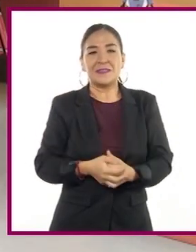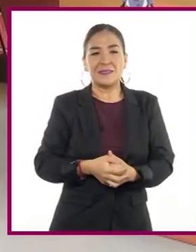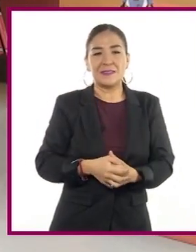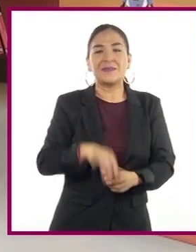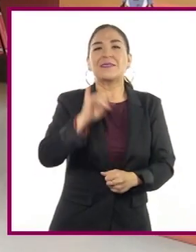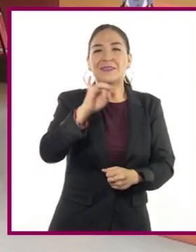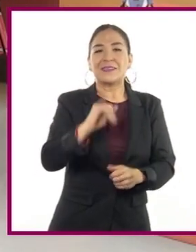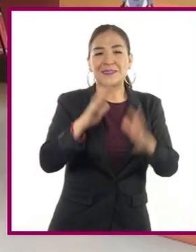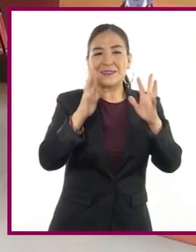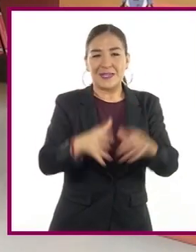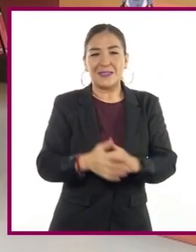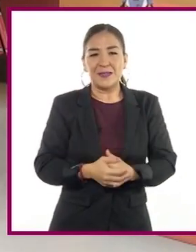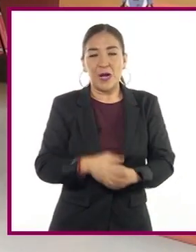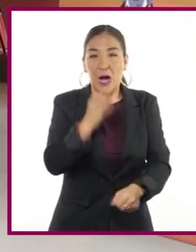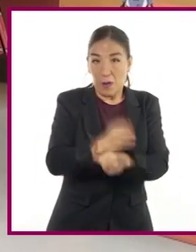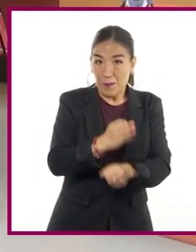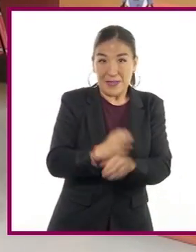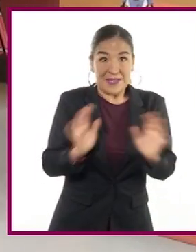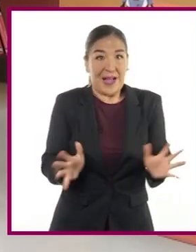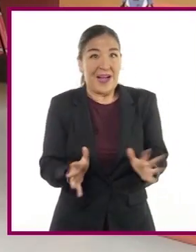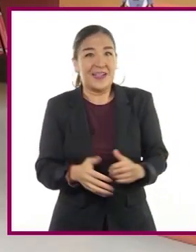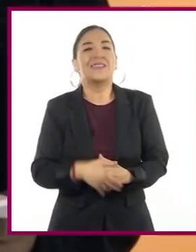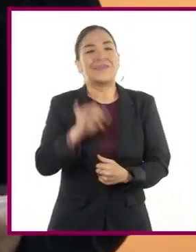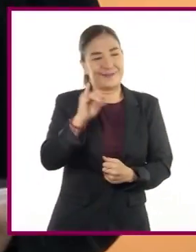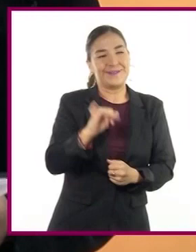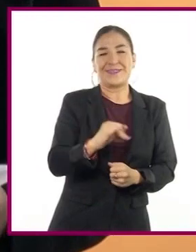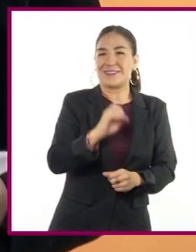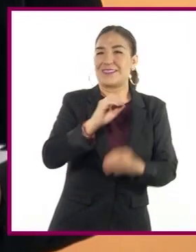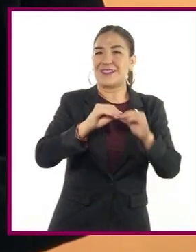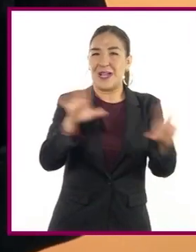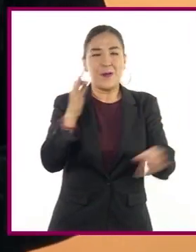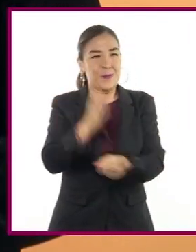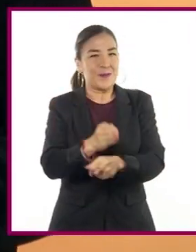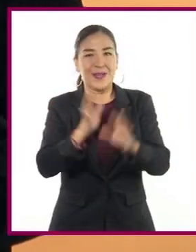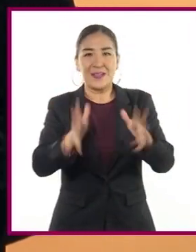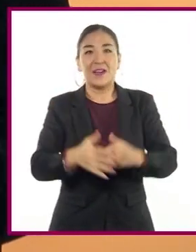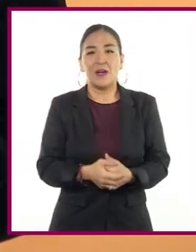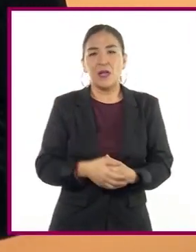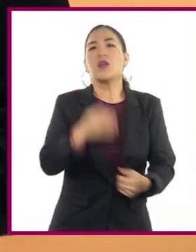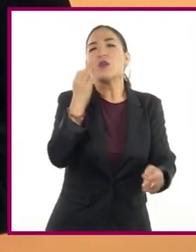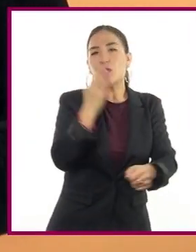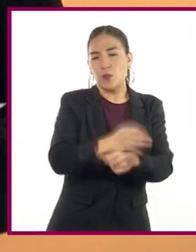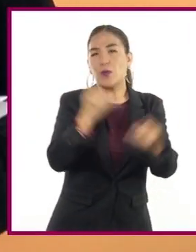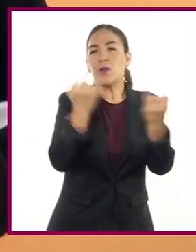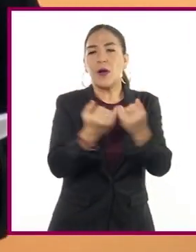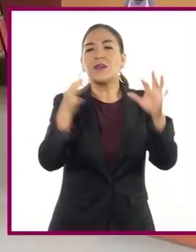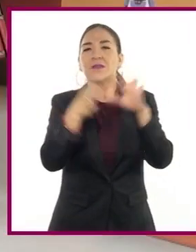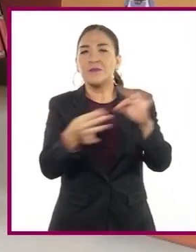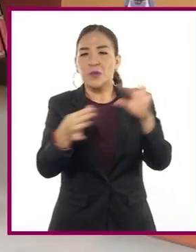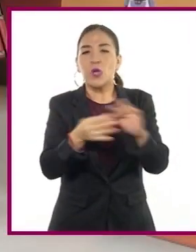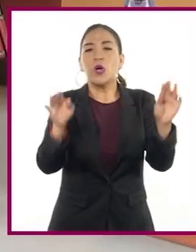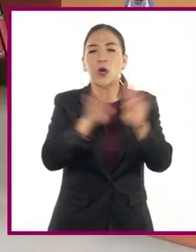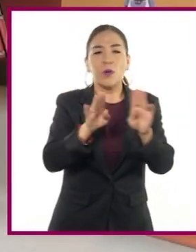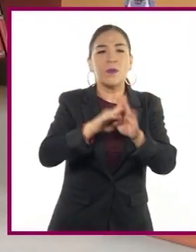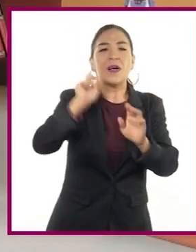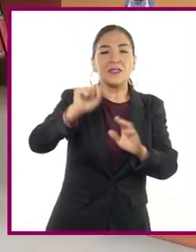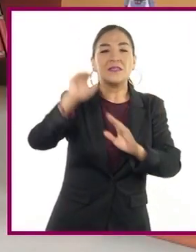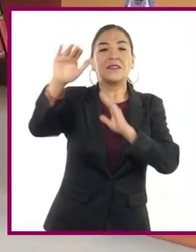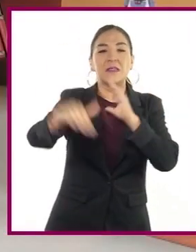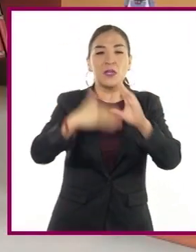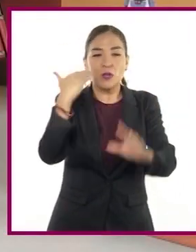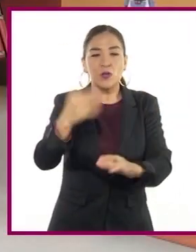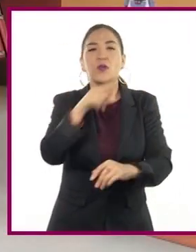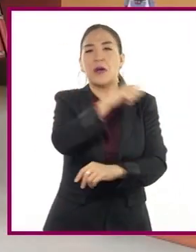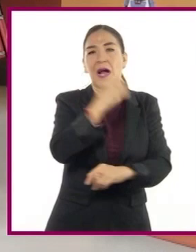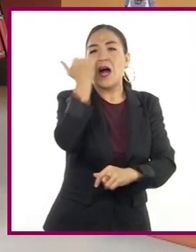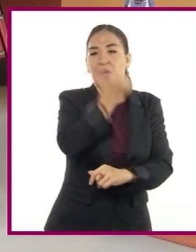Ya. ¿Ahora mismo? Sí, claro. Y así tratamos si discutimos los mensajes que nos enviaron por